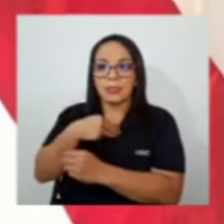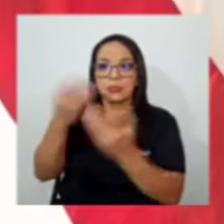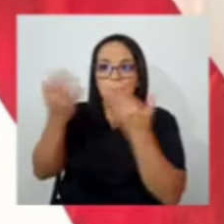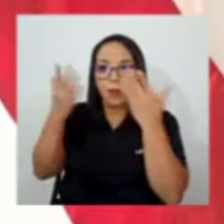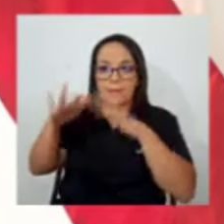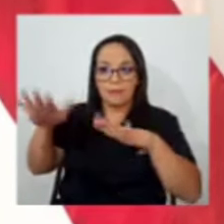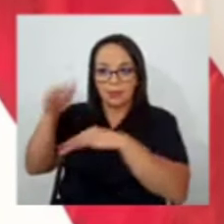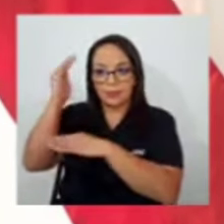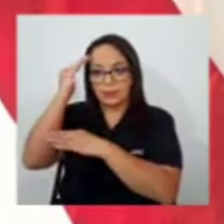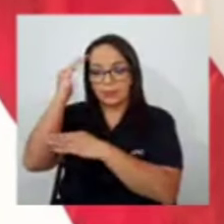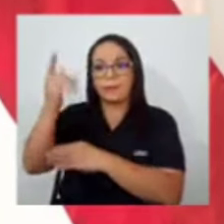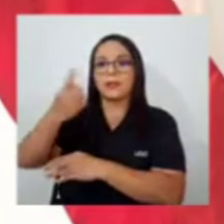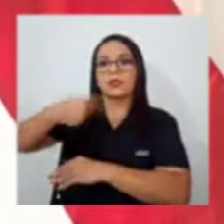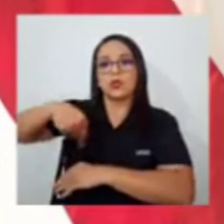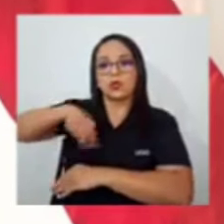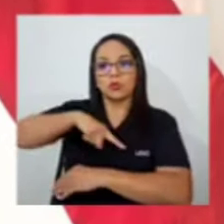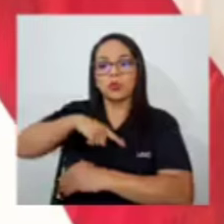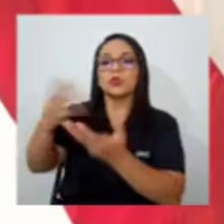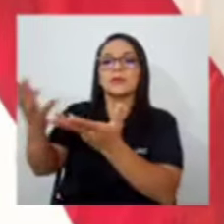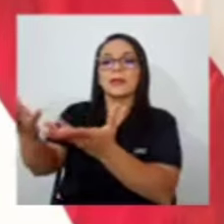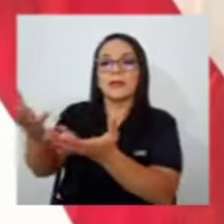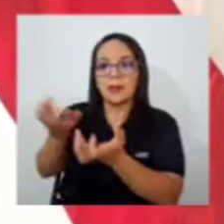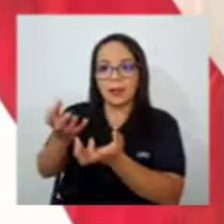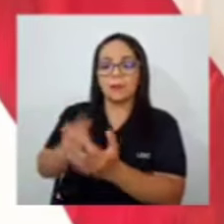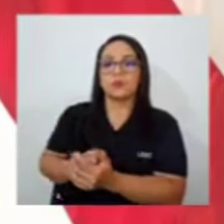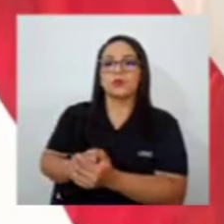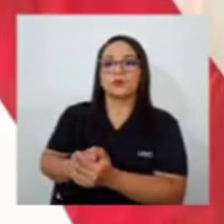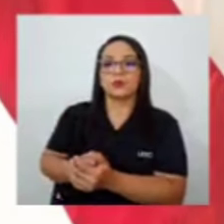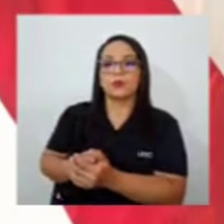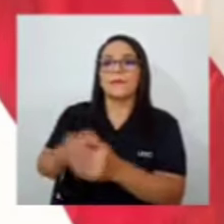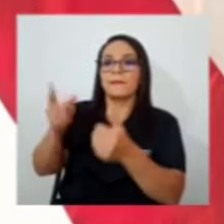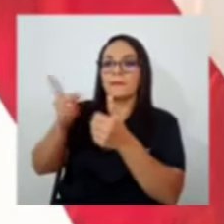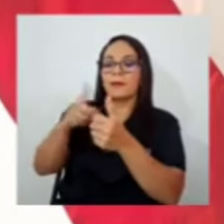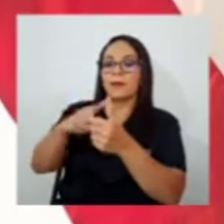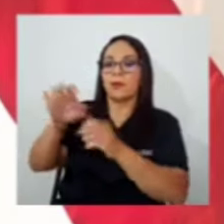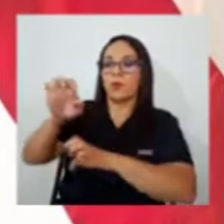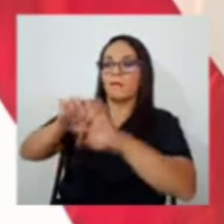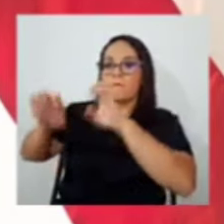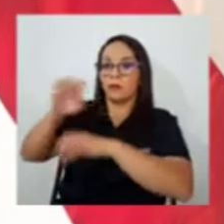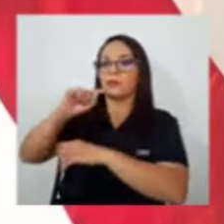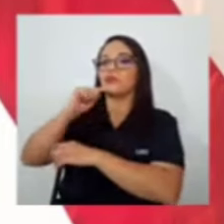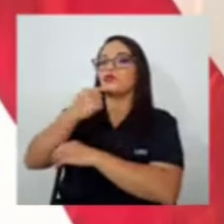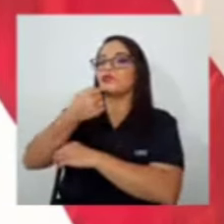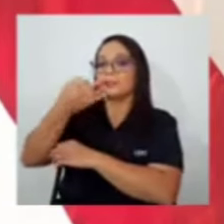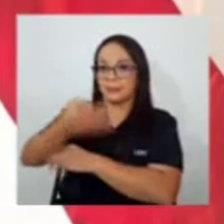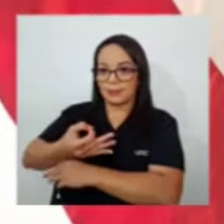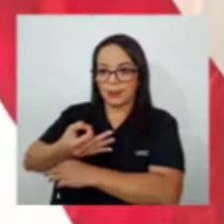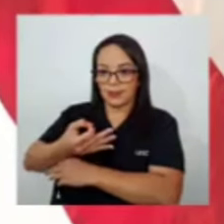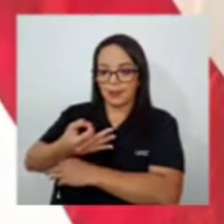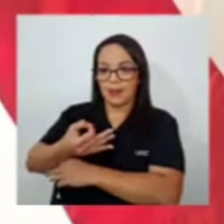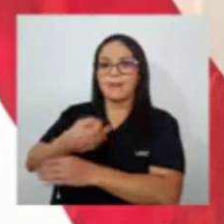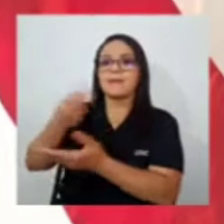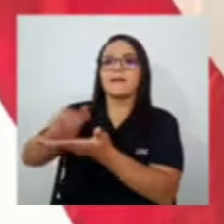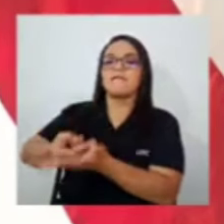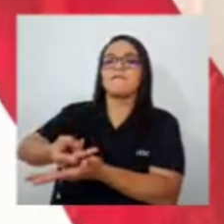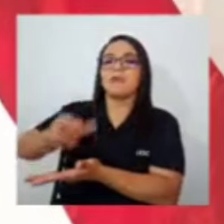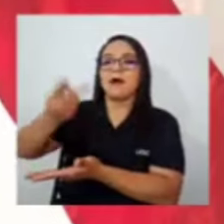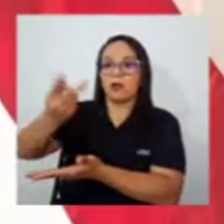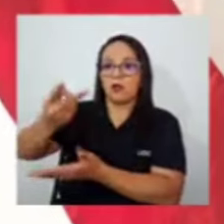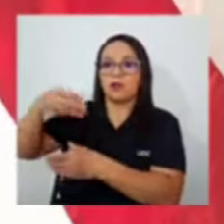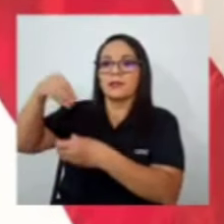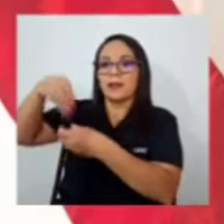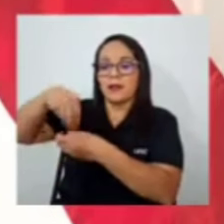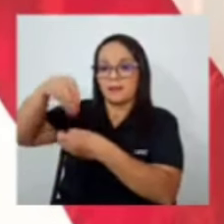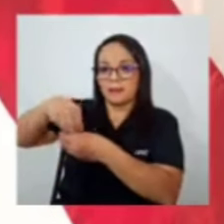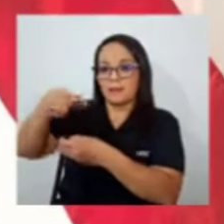queremos hacer una evaluación seria del valor de las reservas de